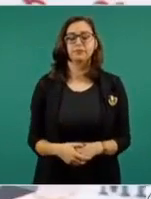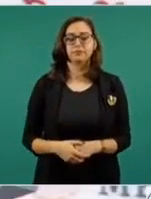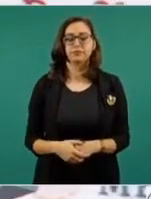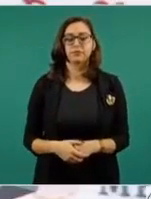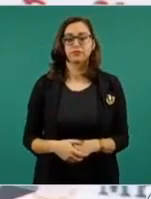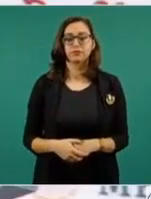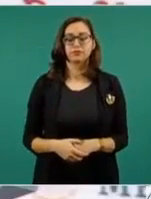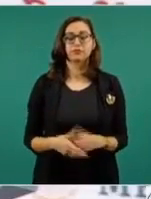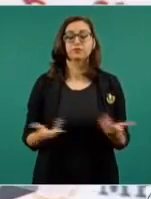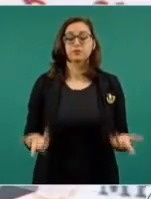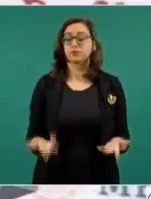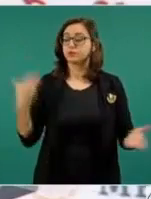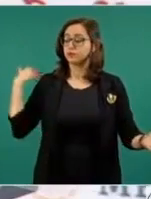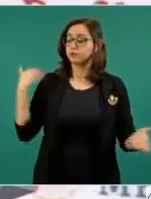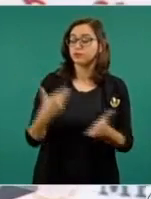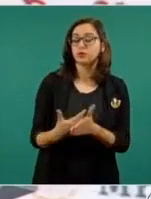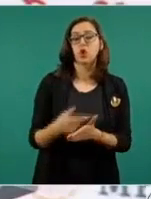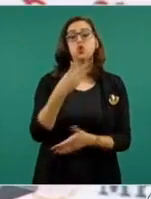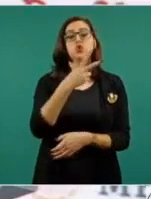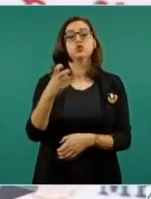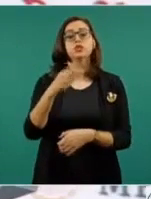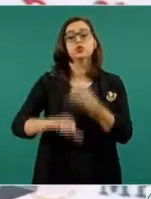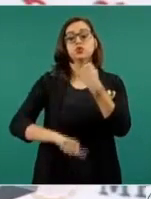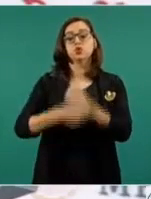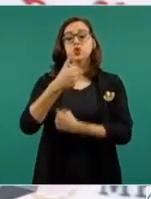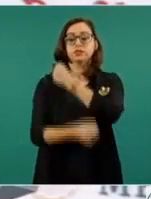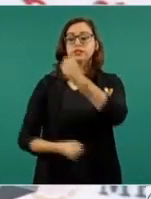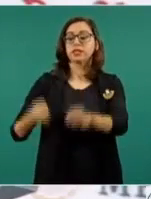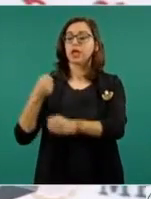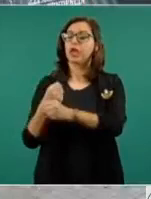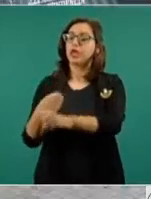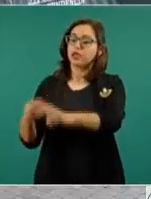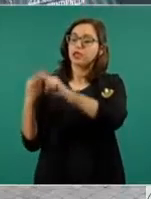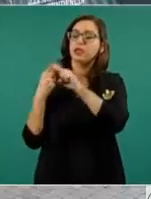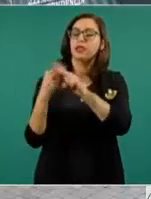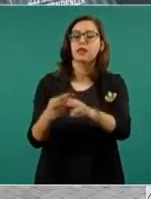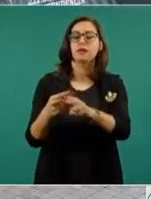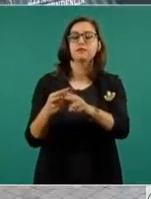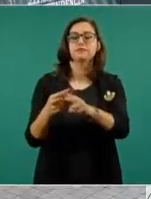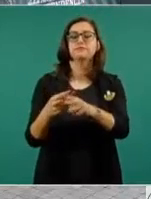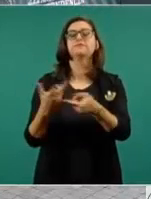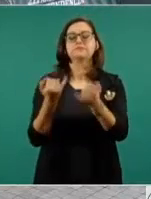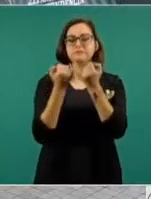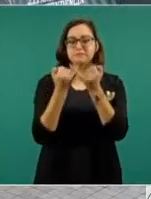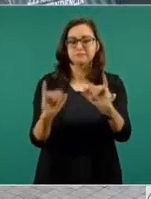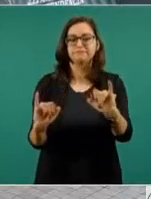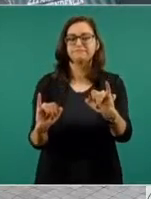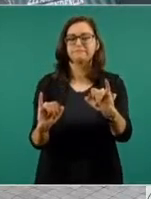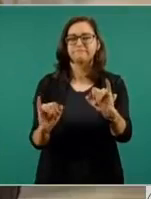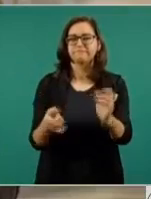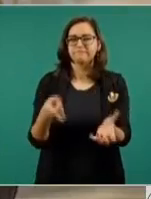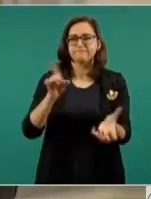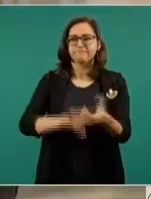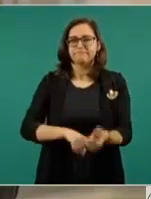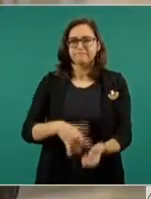ya a 211 años del inicio de la lucha por la libertad, con las convicciones que entrañan